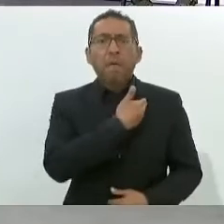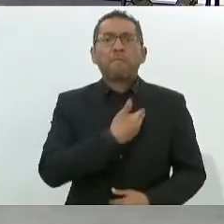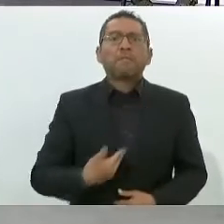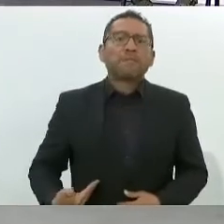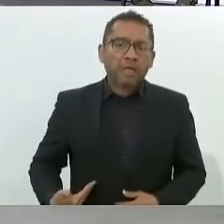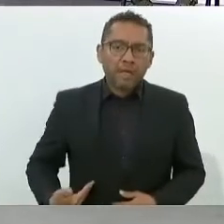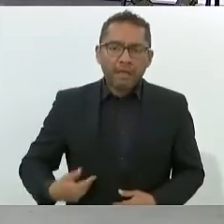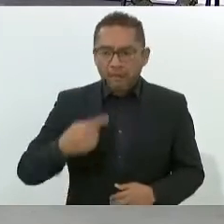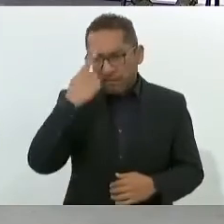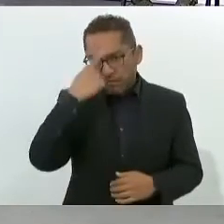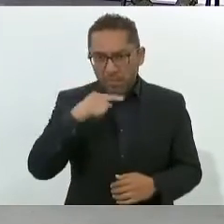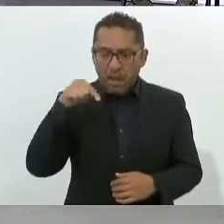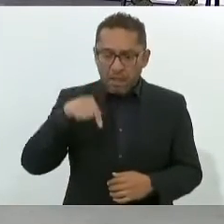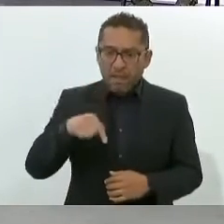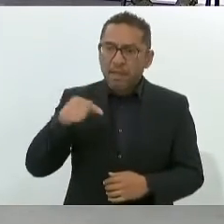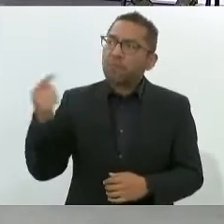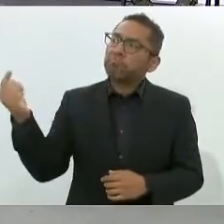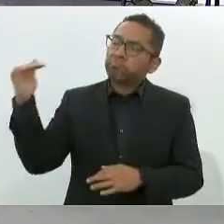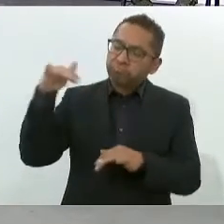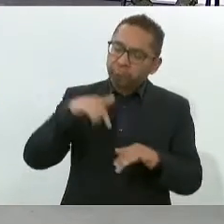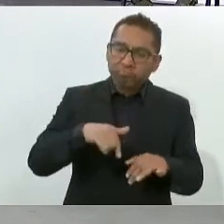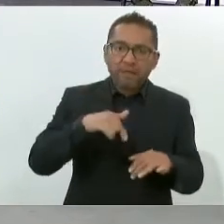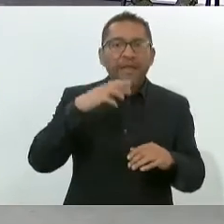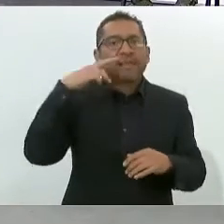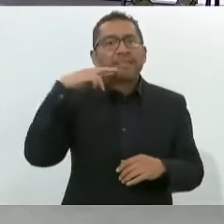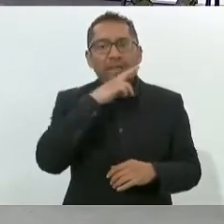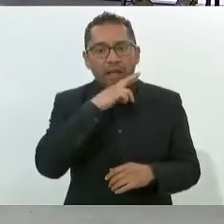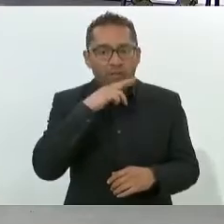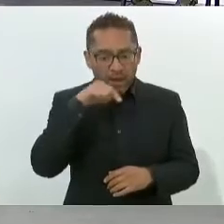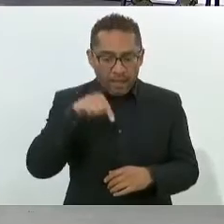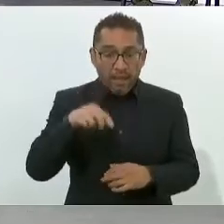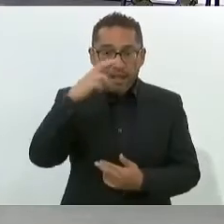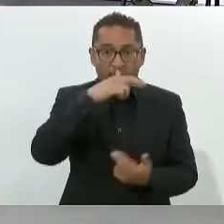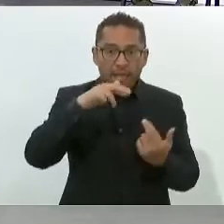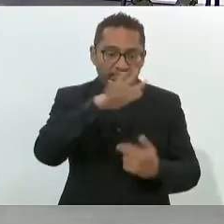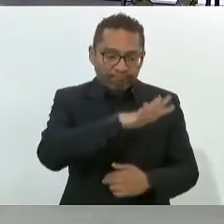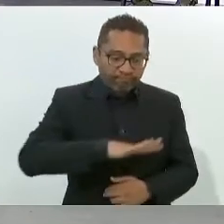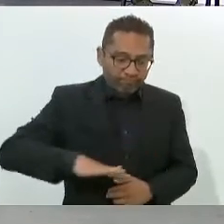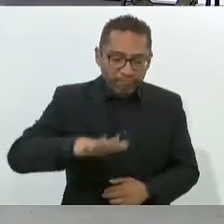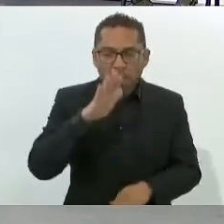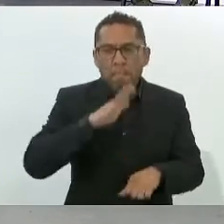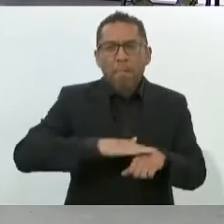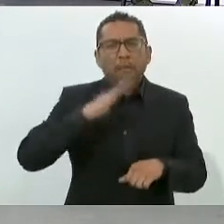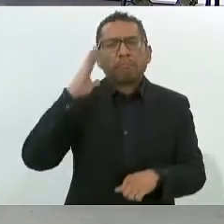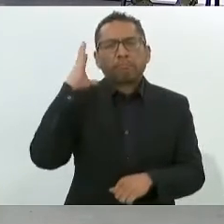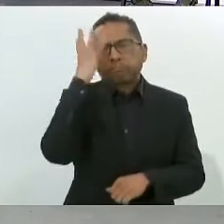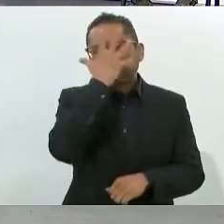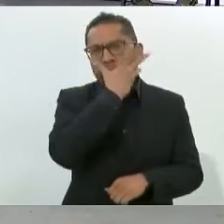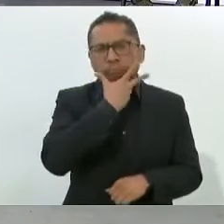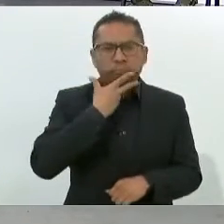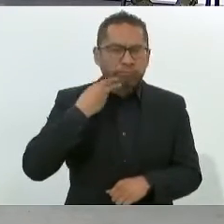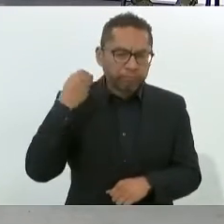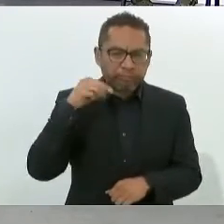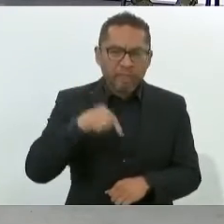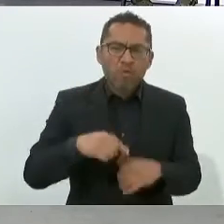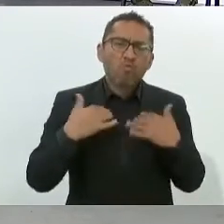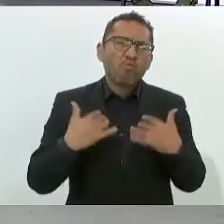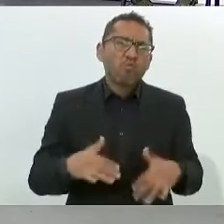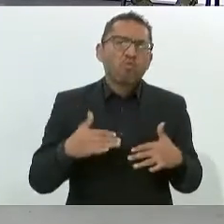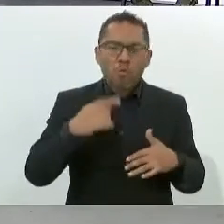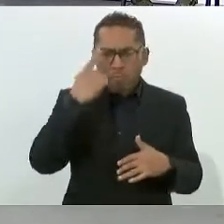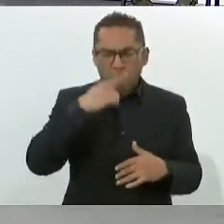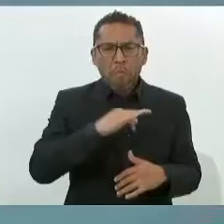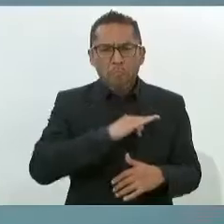por recibirnos en Zamora, en esta región tan hermosa, tan productiva, con tanto potencial de desarrollo,